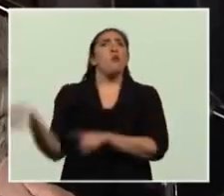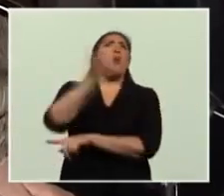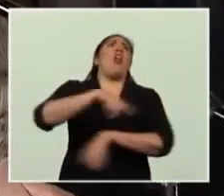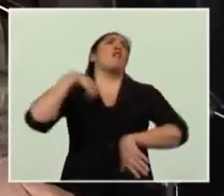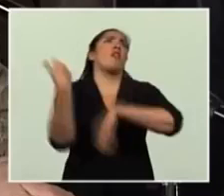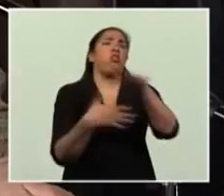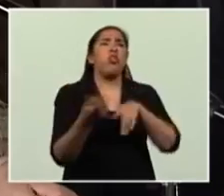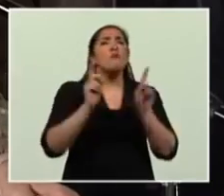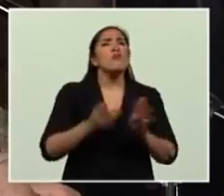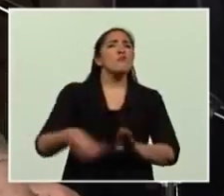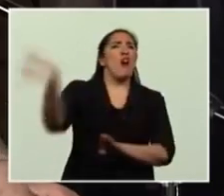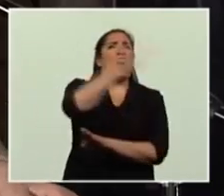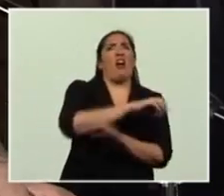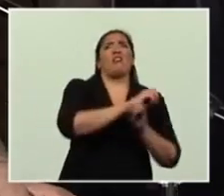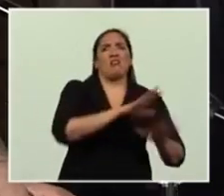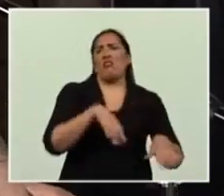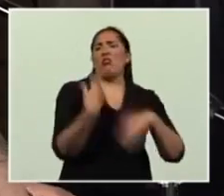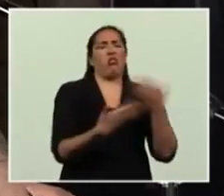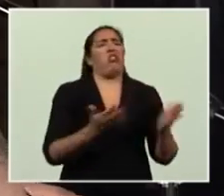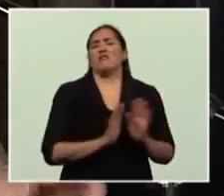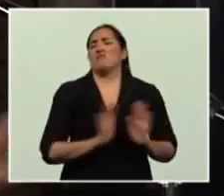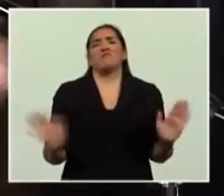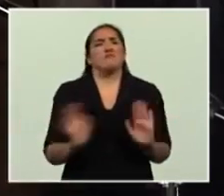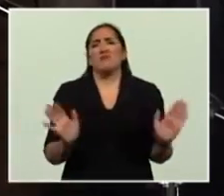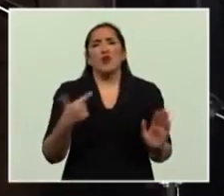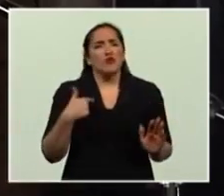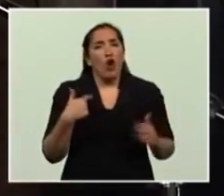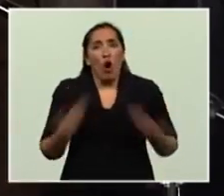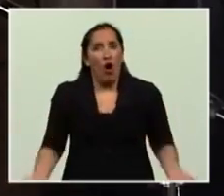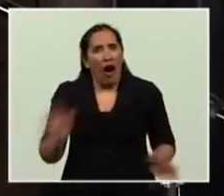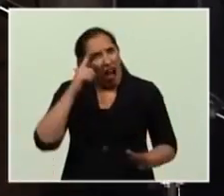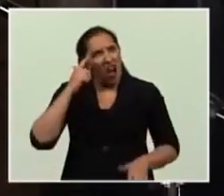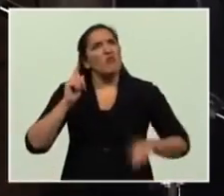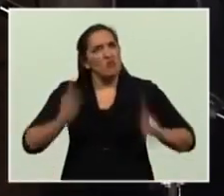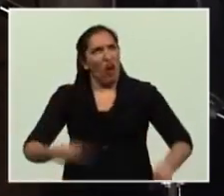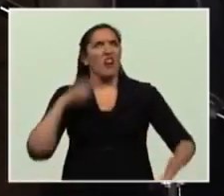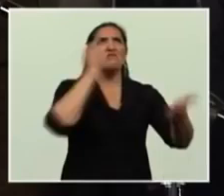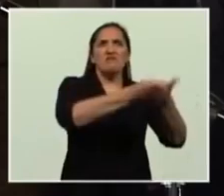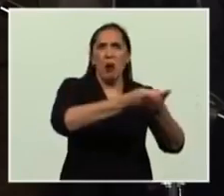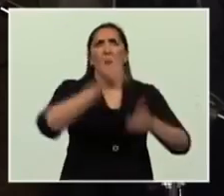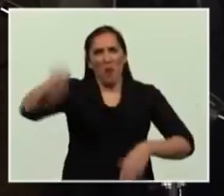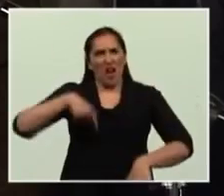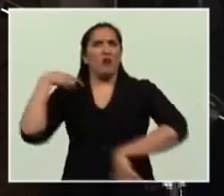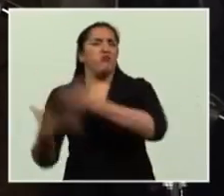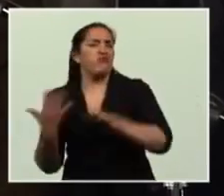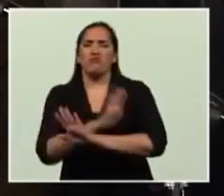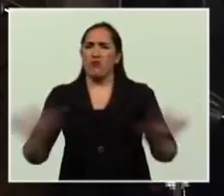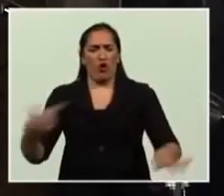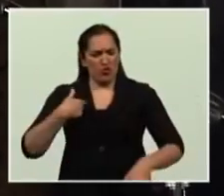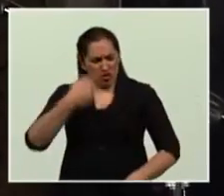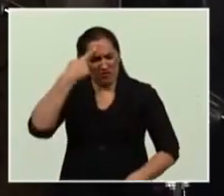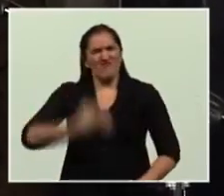desde donde partimos. No estoy dispuesta, pero lo más importante no es que no estoy dispuesta, yo estoy convencida